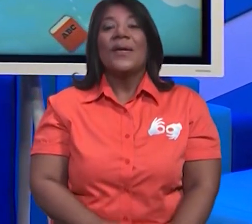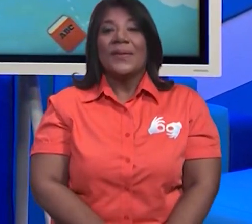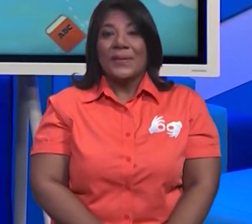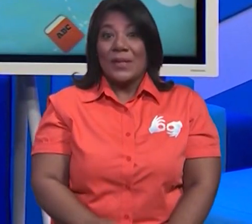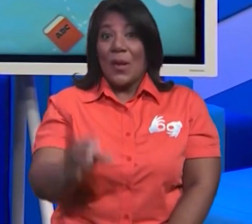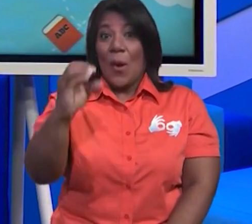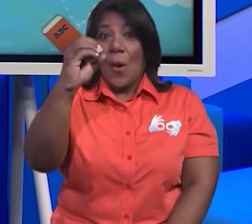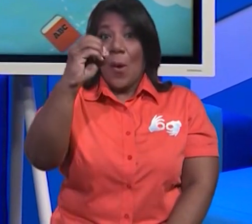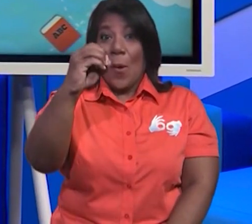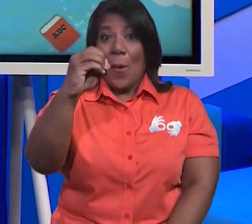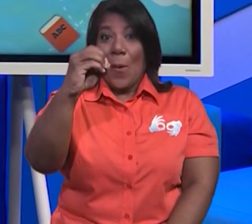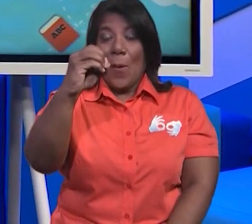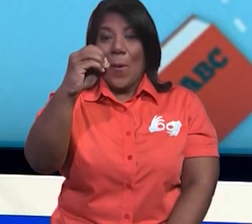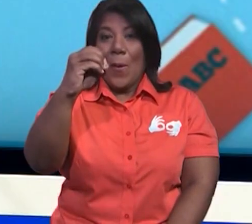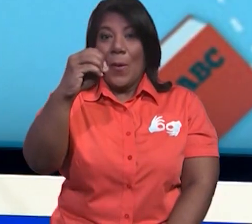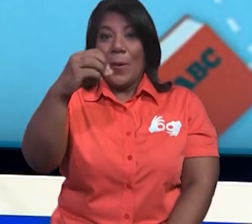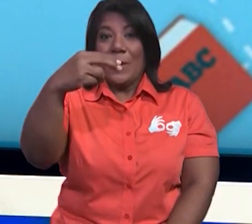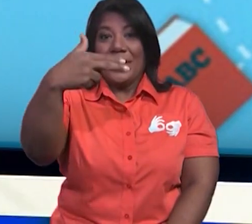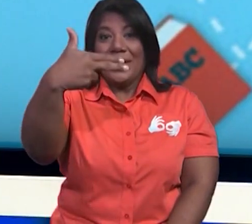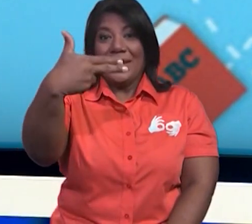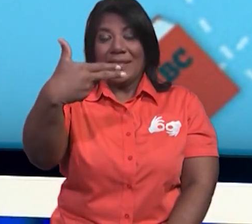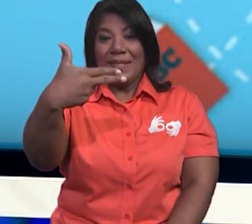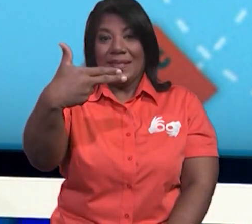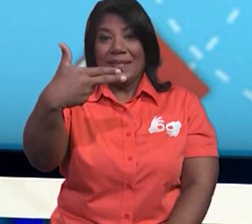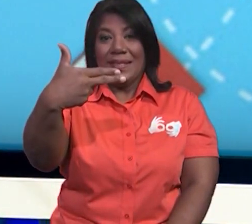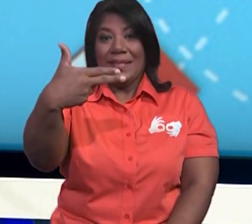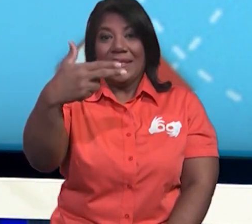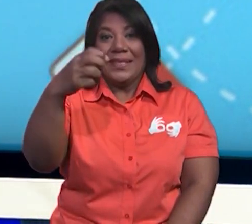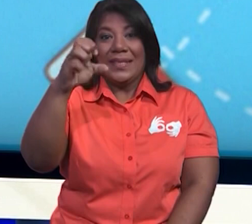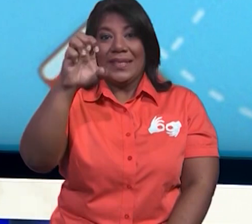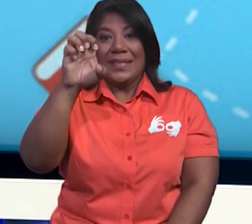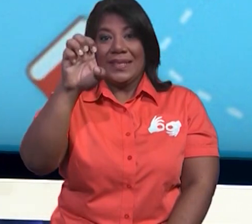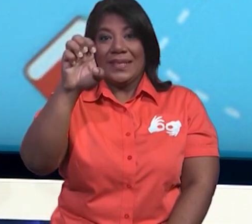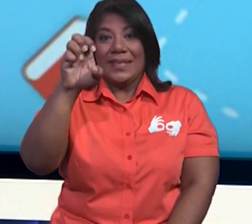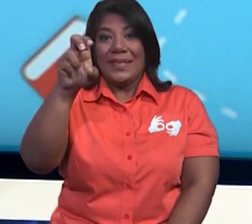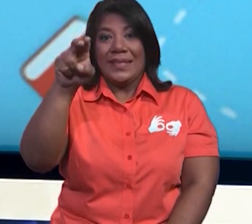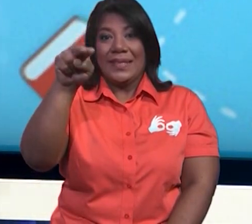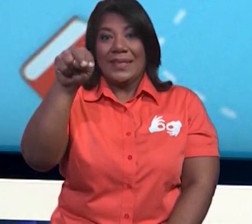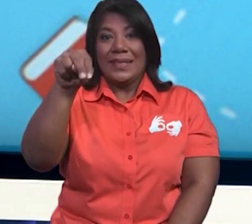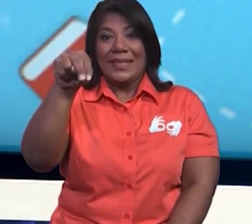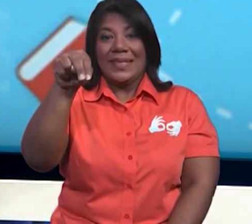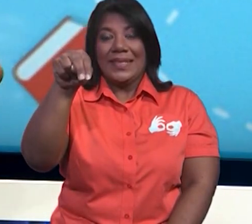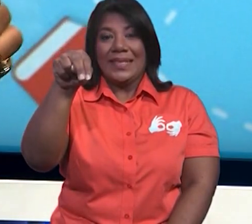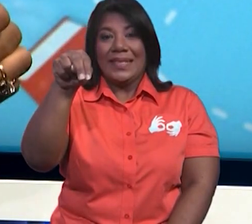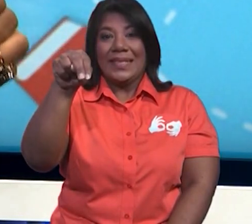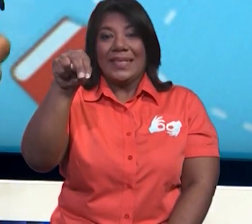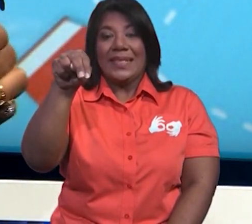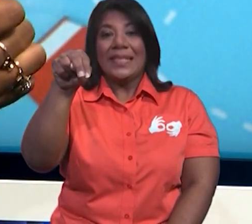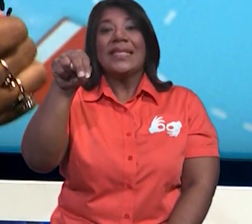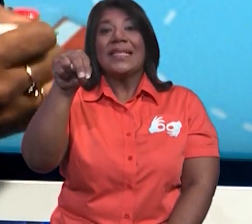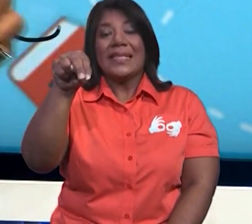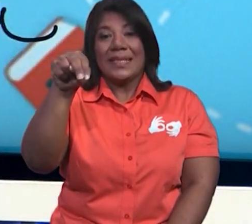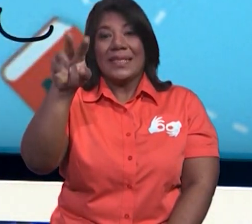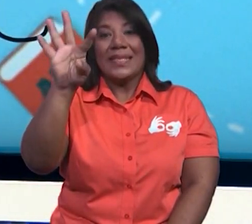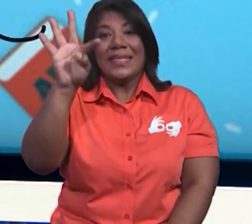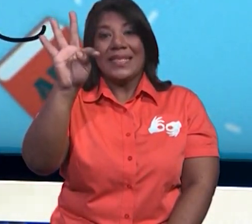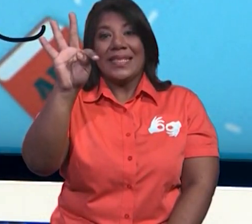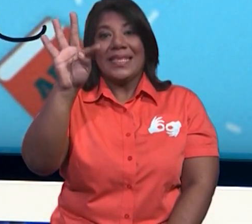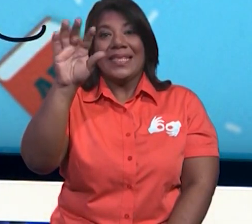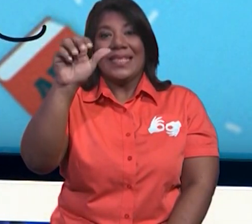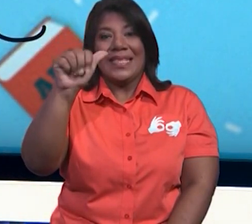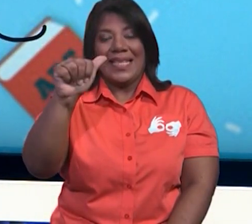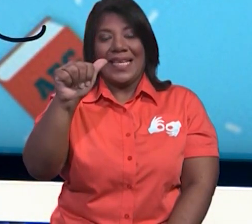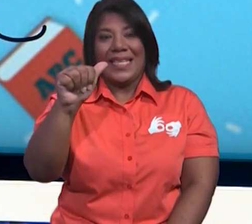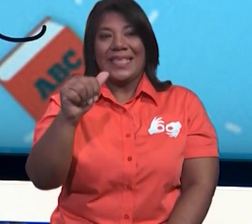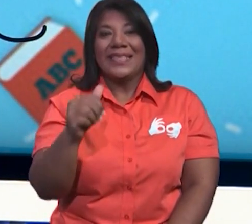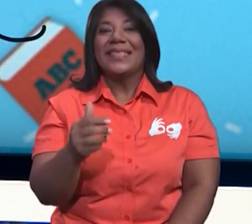La O, ¿verdad? O-chen-ta. Muy bien.